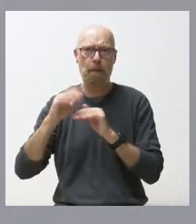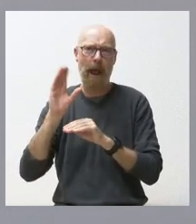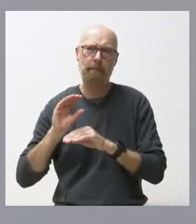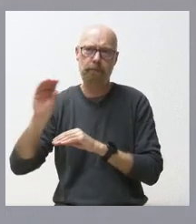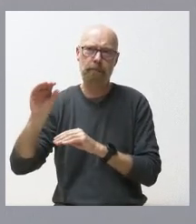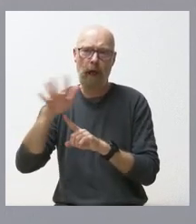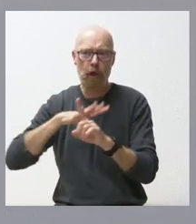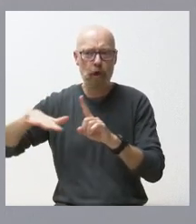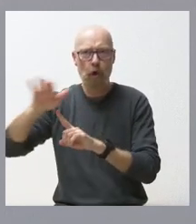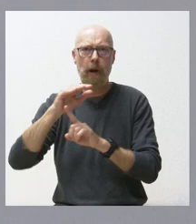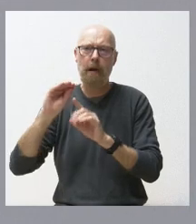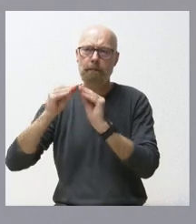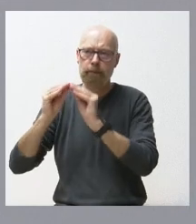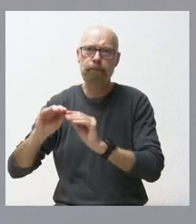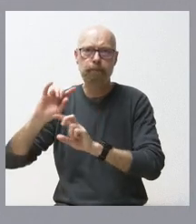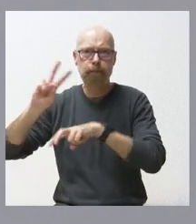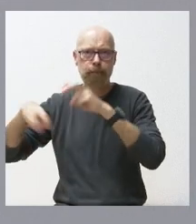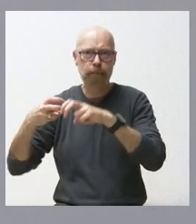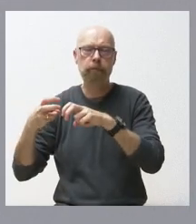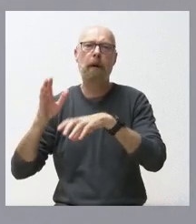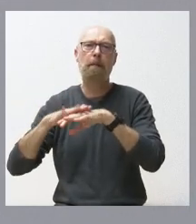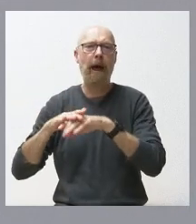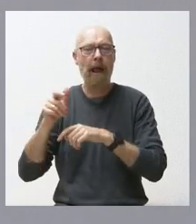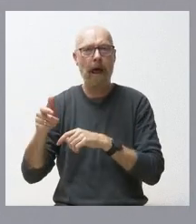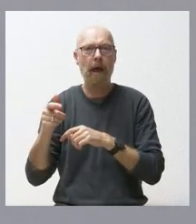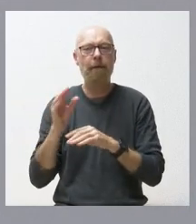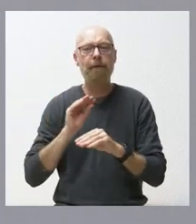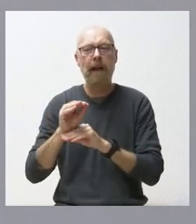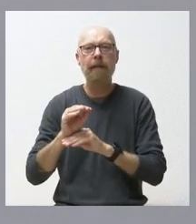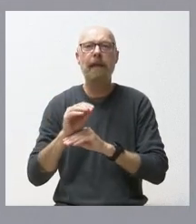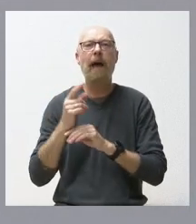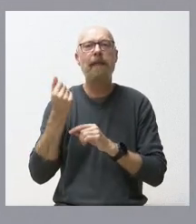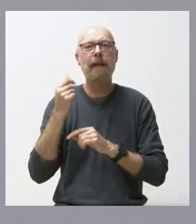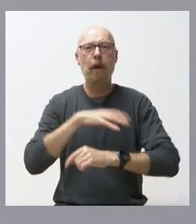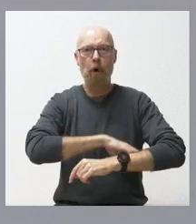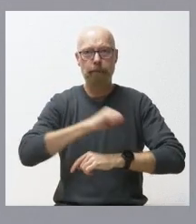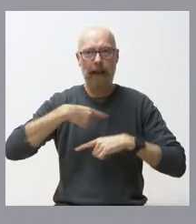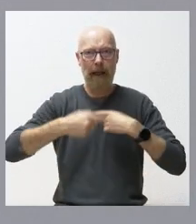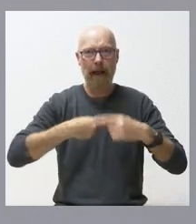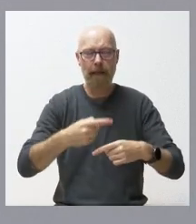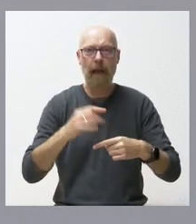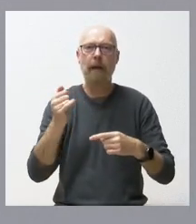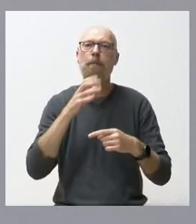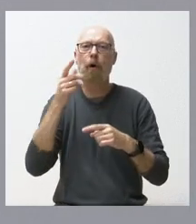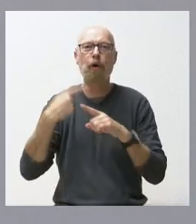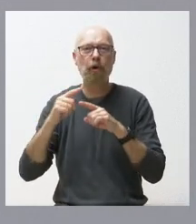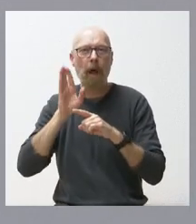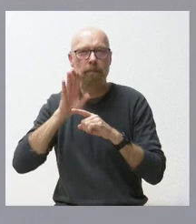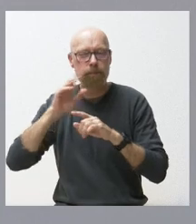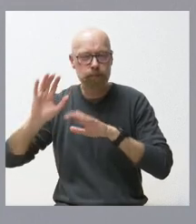espacios mineros existentes en esta localidad y se financia con fondos Next Generation, incluye la retirada y retranqueo de escombros, el control